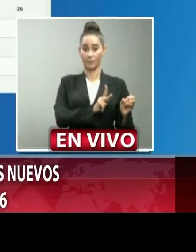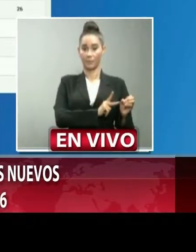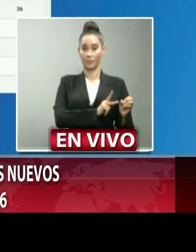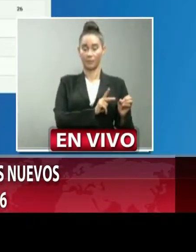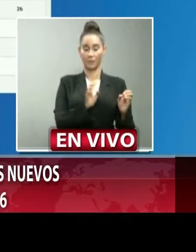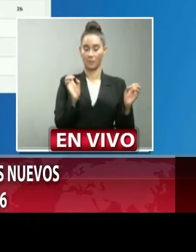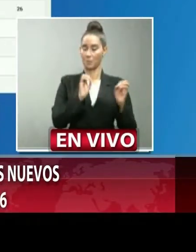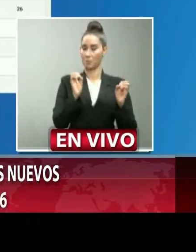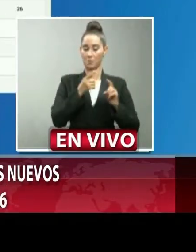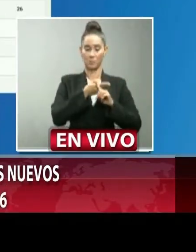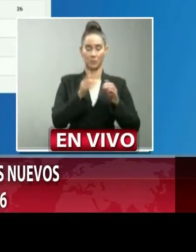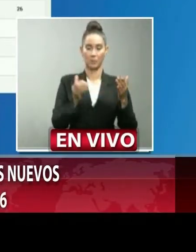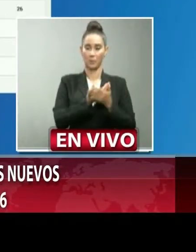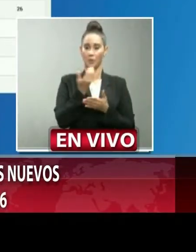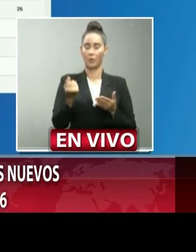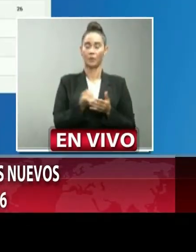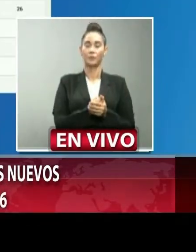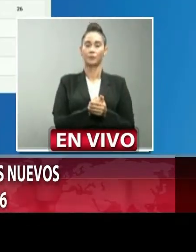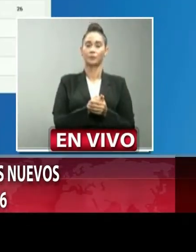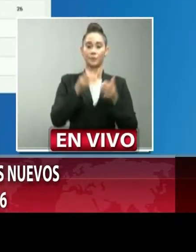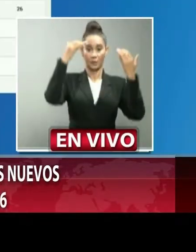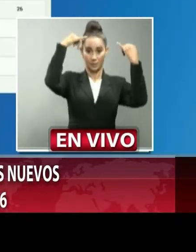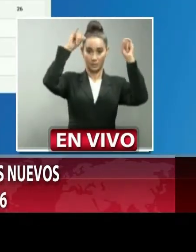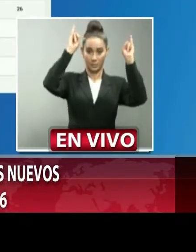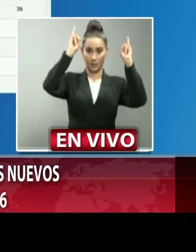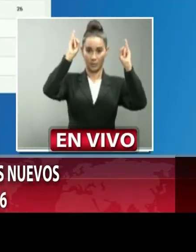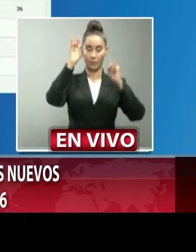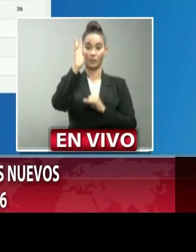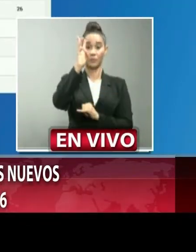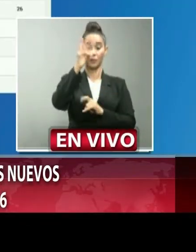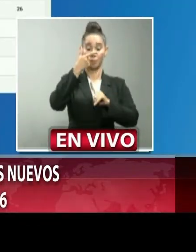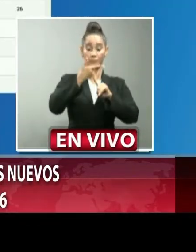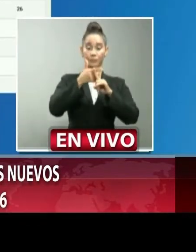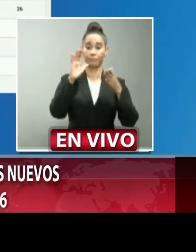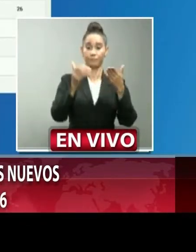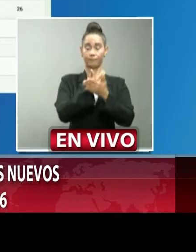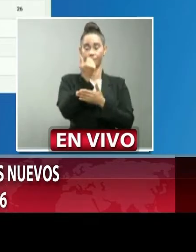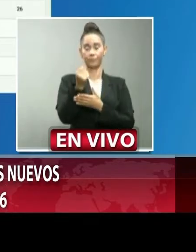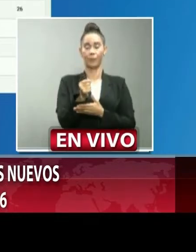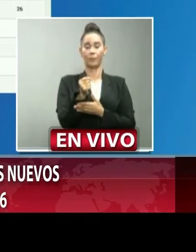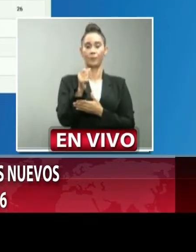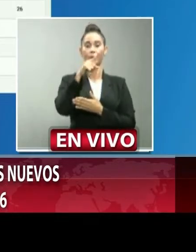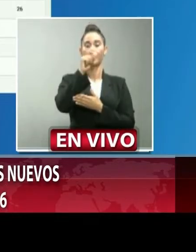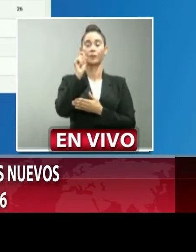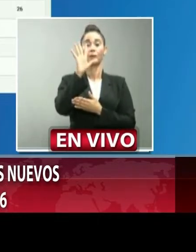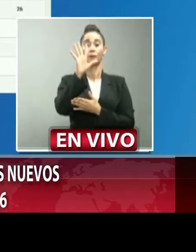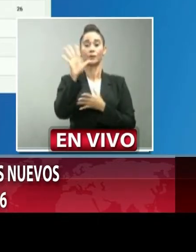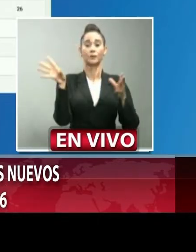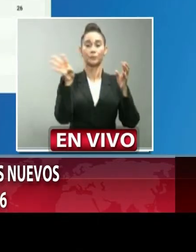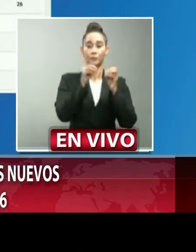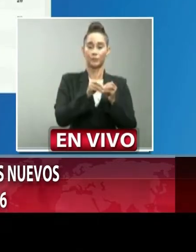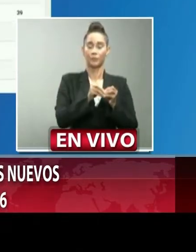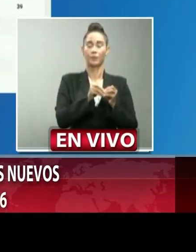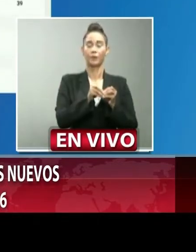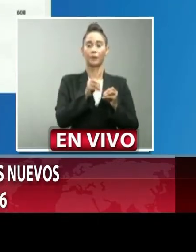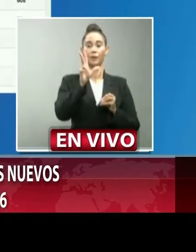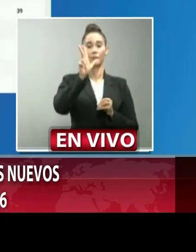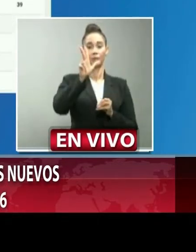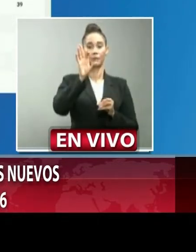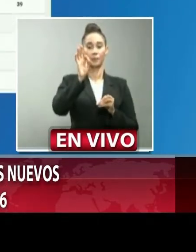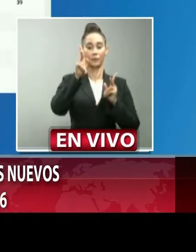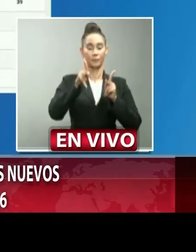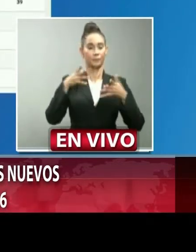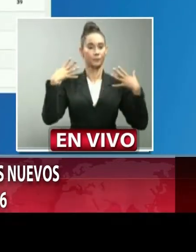casos reportados El Ceibo 6 nuevos casos 105 acumulados 39